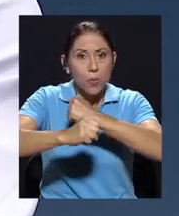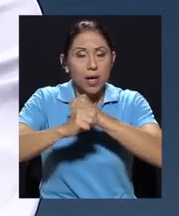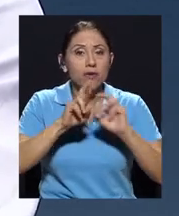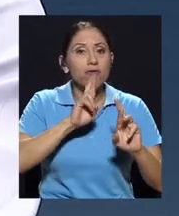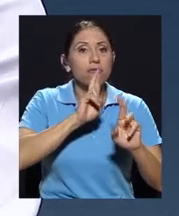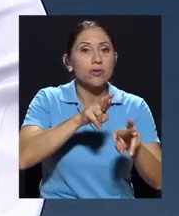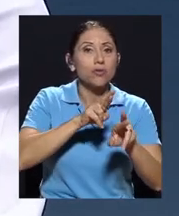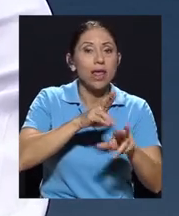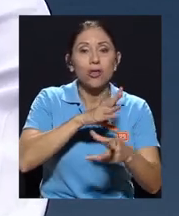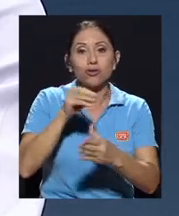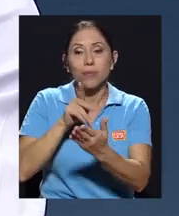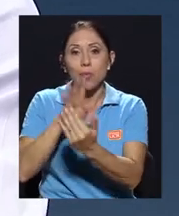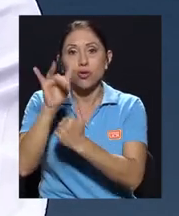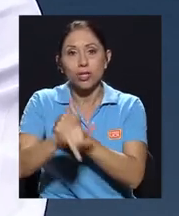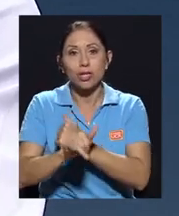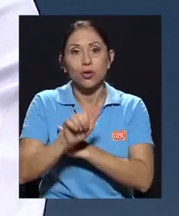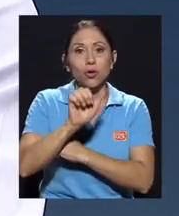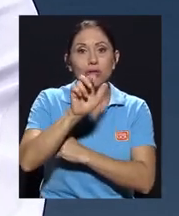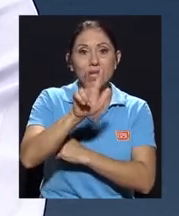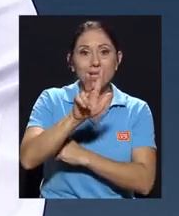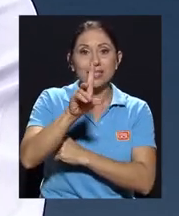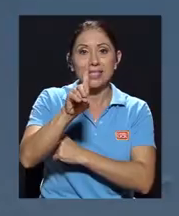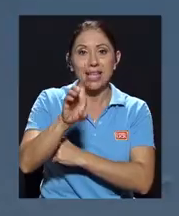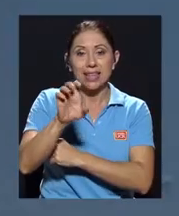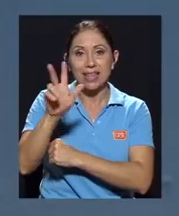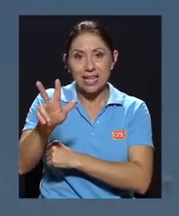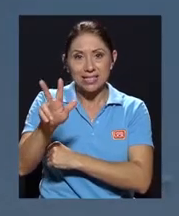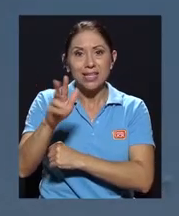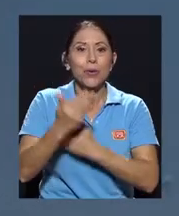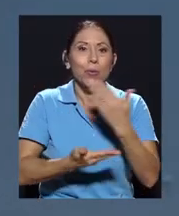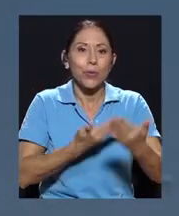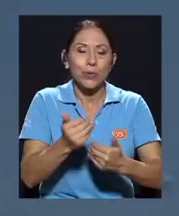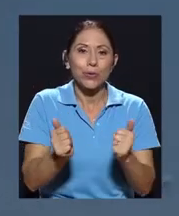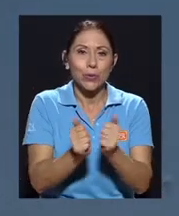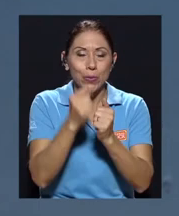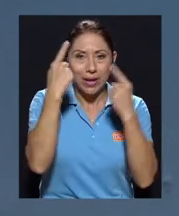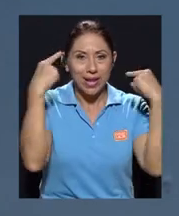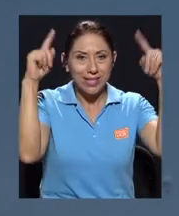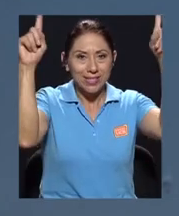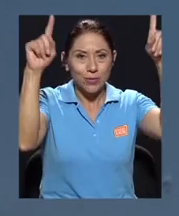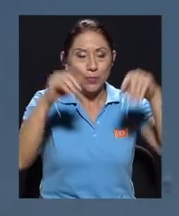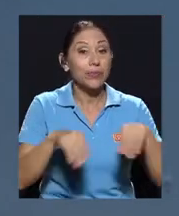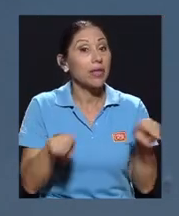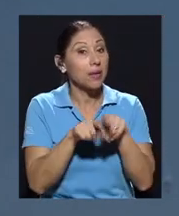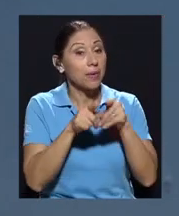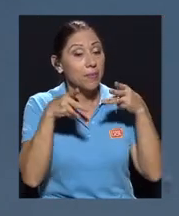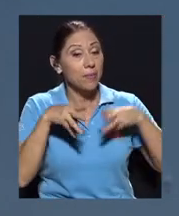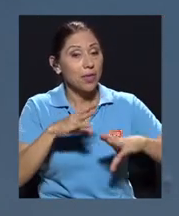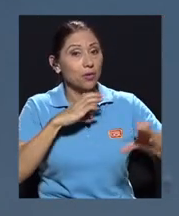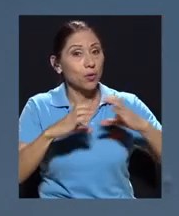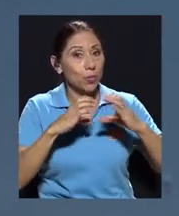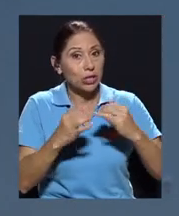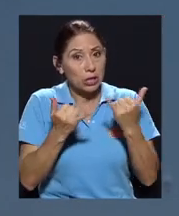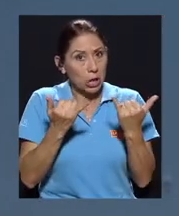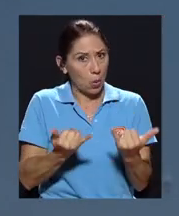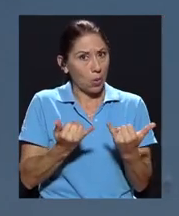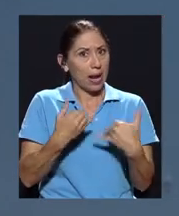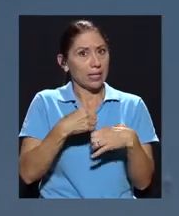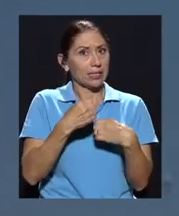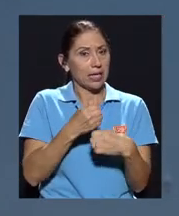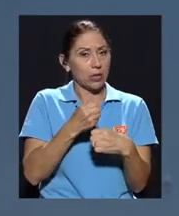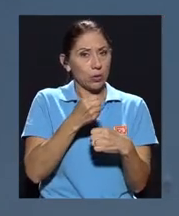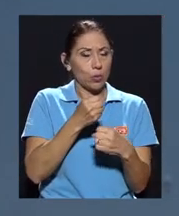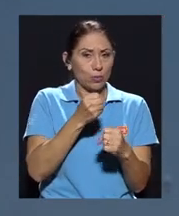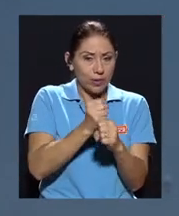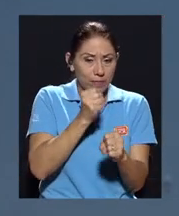de 3D3, van a contribuir con el éxito de la Y sobre todo también los medios de comunicación, y creo que hay un ejercicio periodístico investigativo muy importante